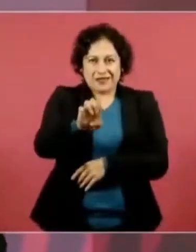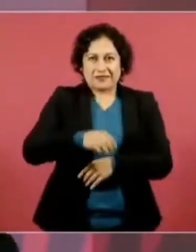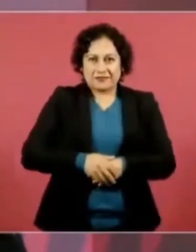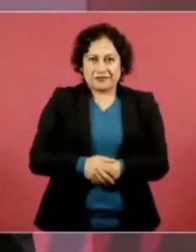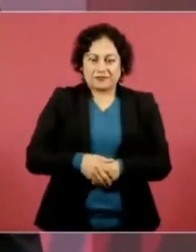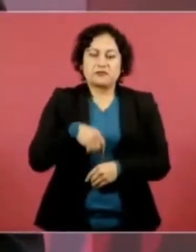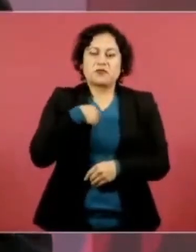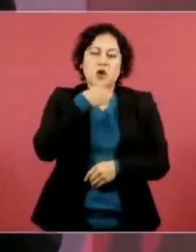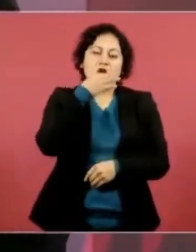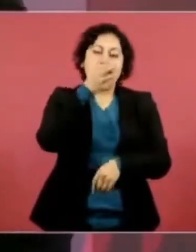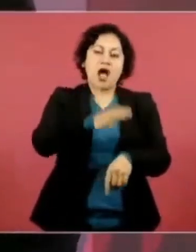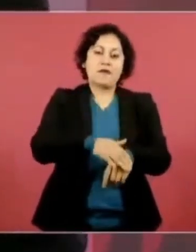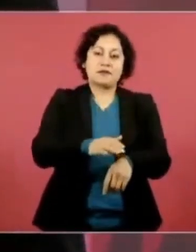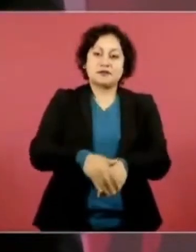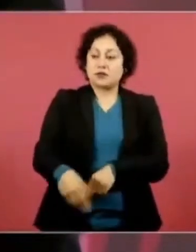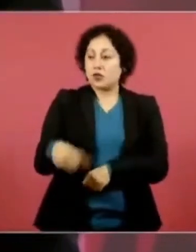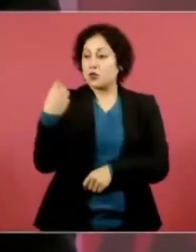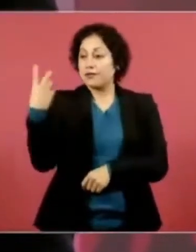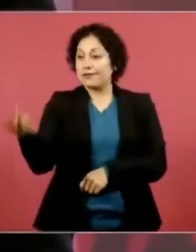Y así pasó.